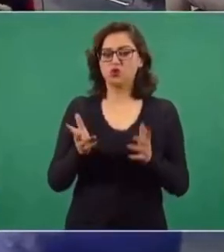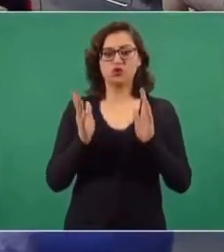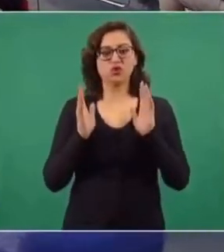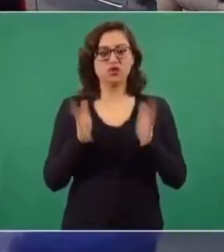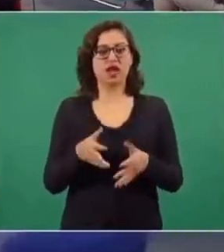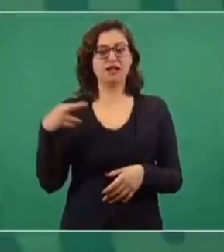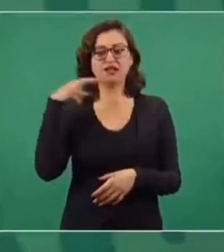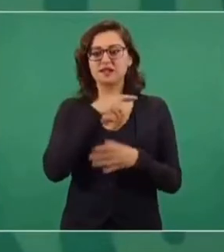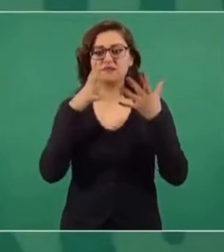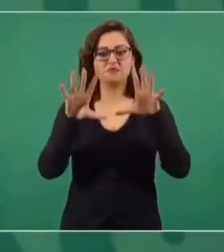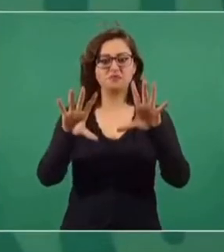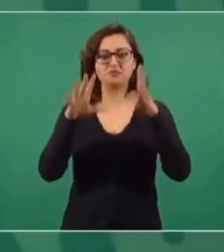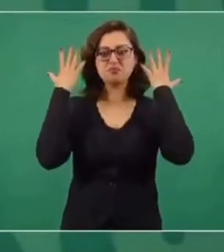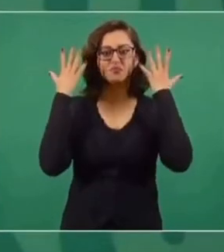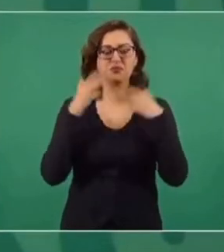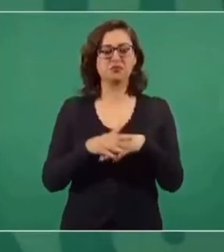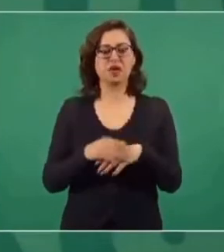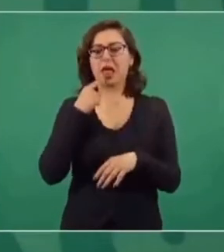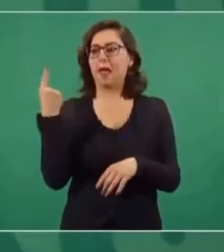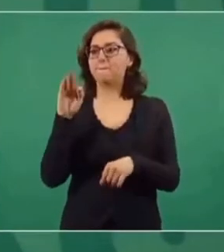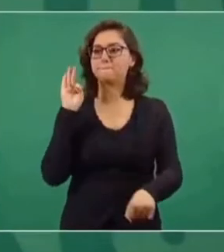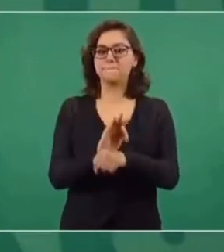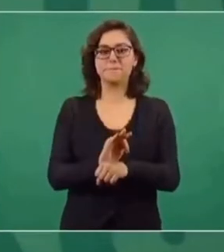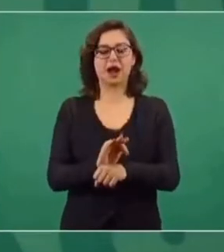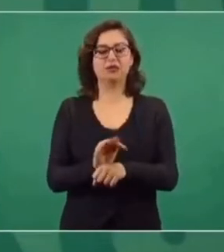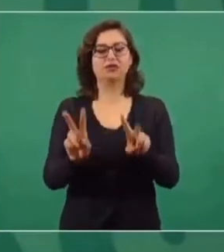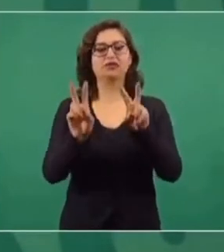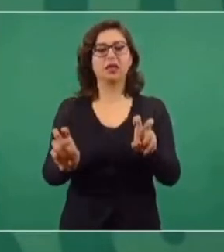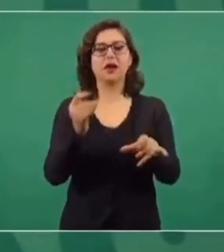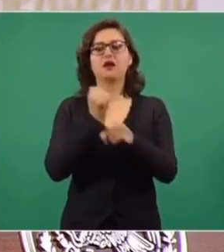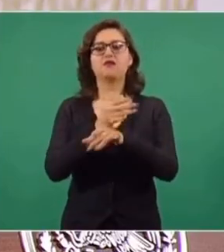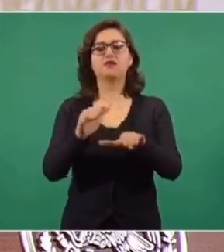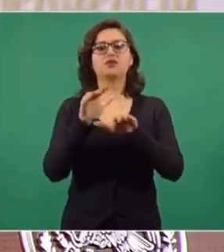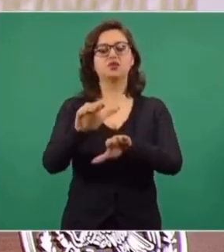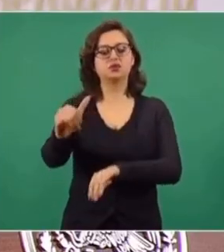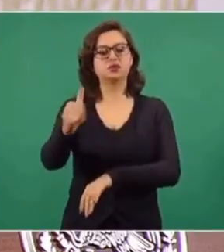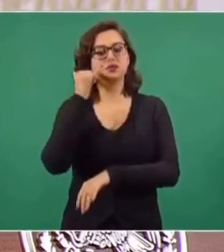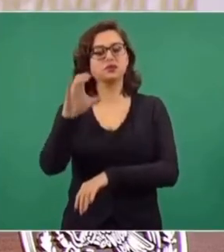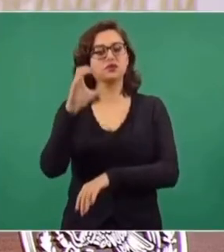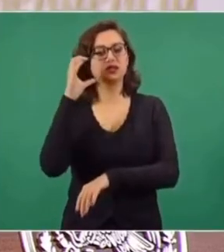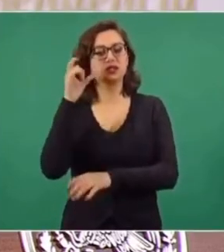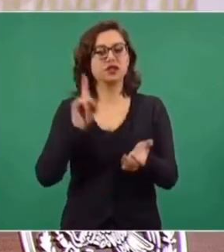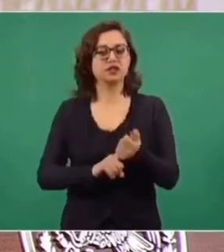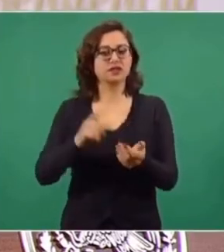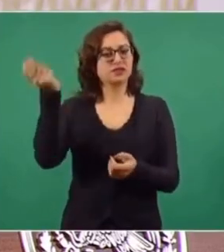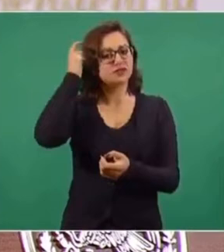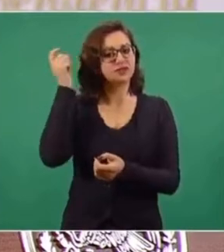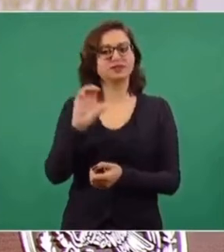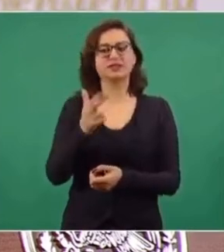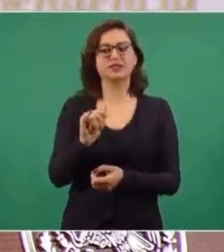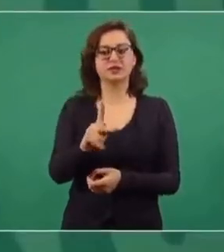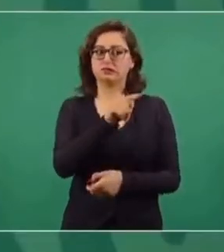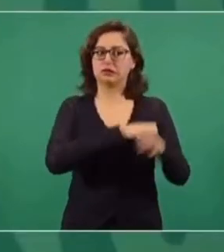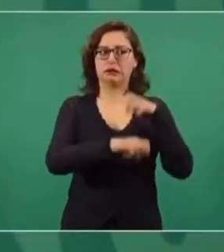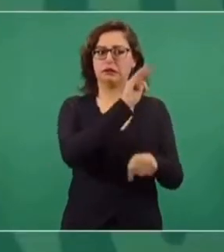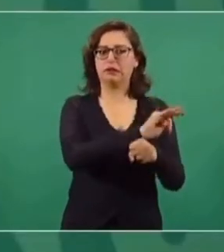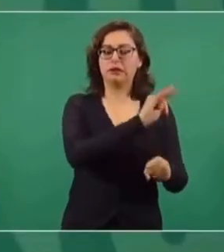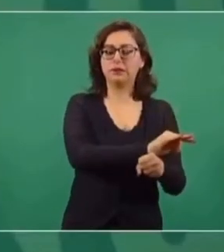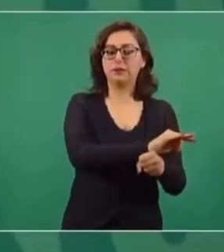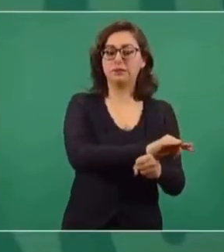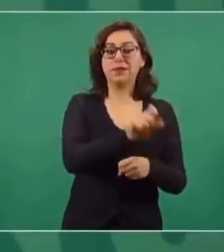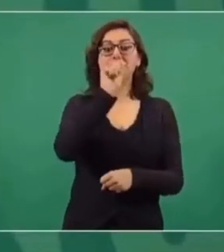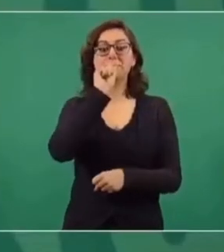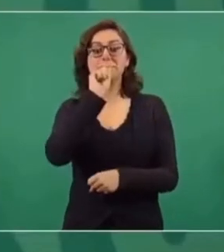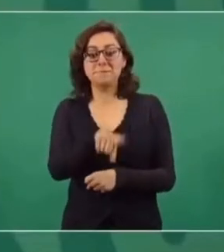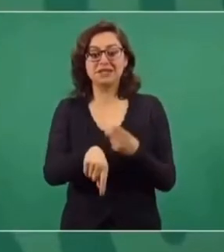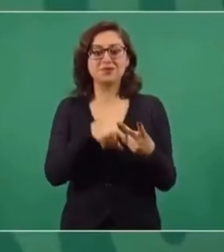rápido, amparo por las tarjetas telefónicas a las empresas, es el mismo juez que